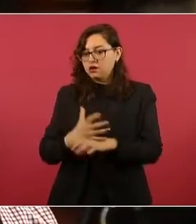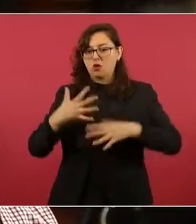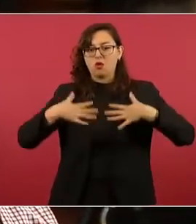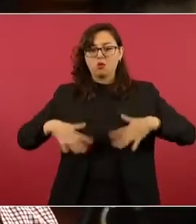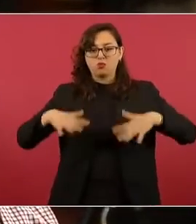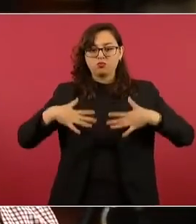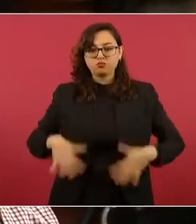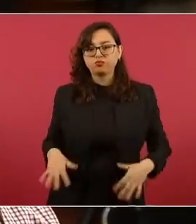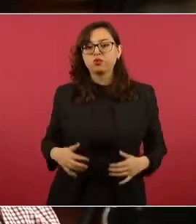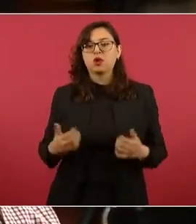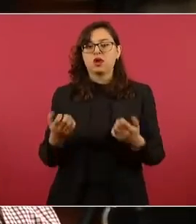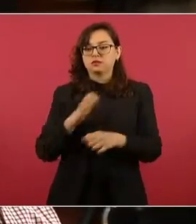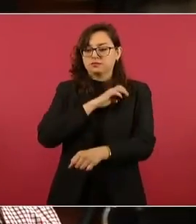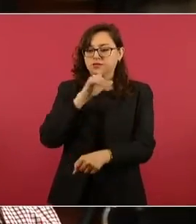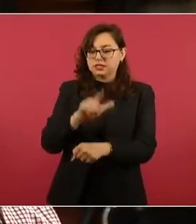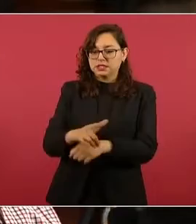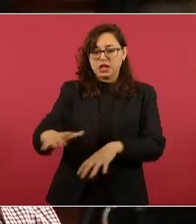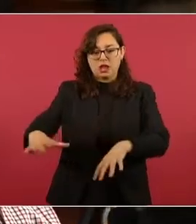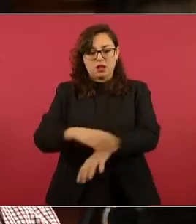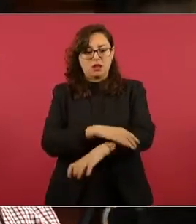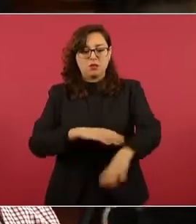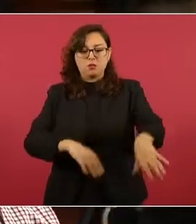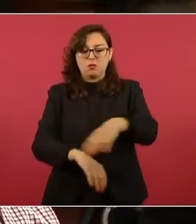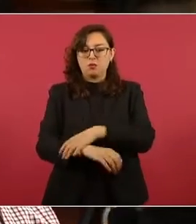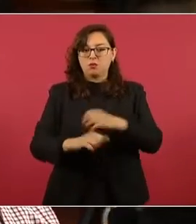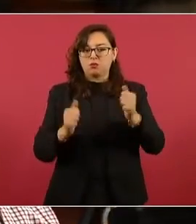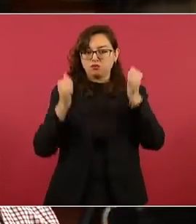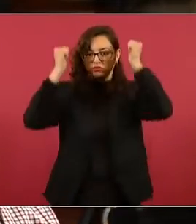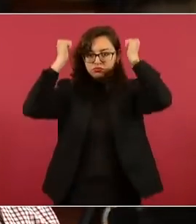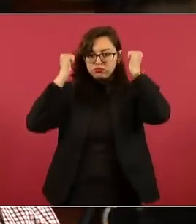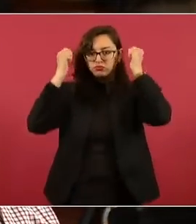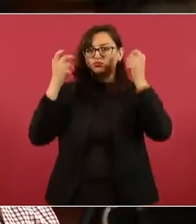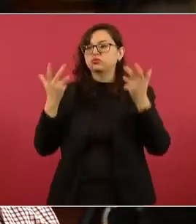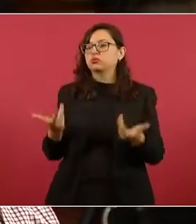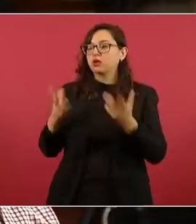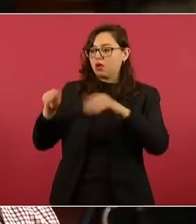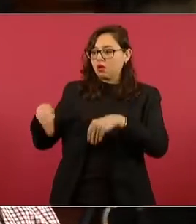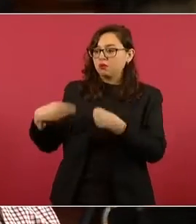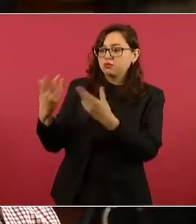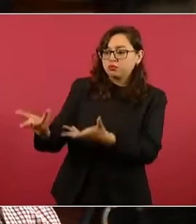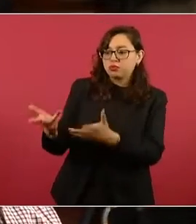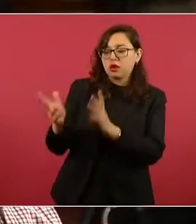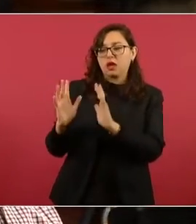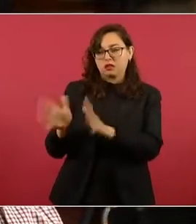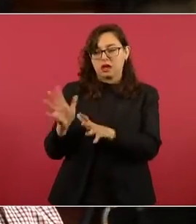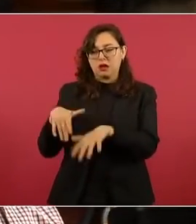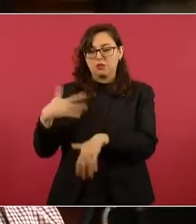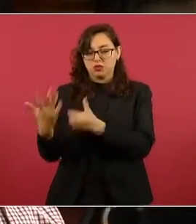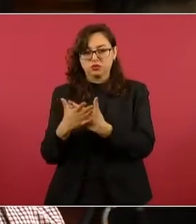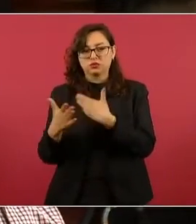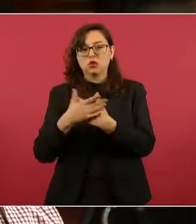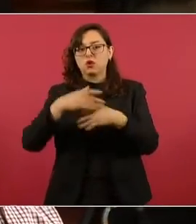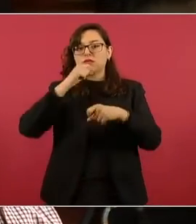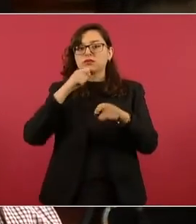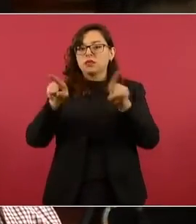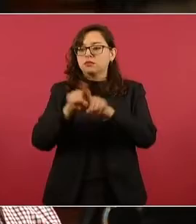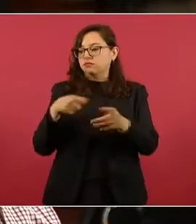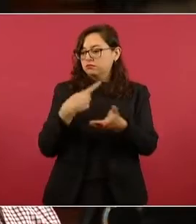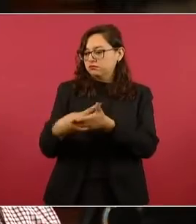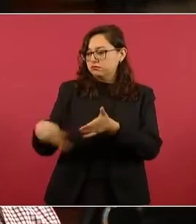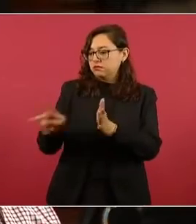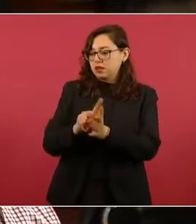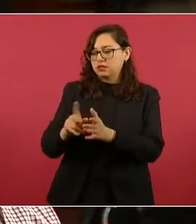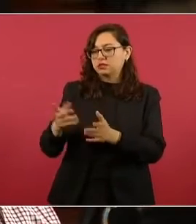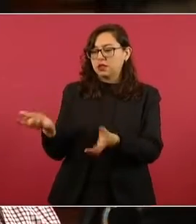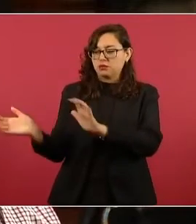uniformes especiales, las botas, los cascos. Preguntarle, presidente, si ha habido un avance, si le han reportado avance de